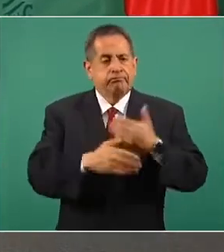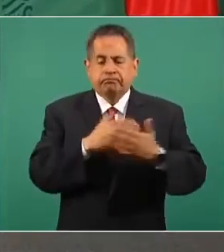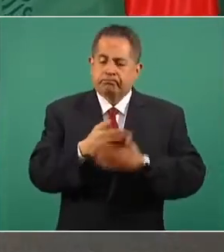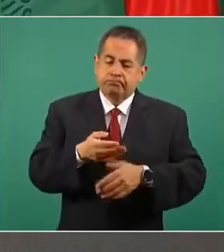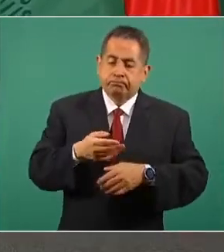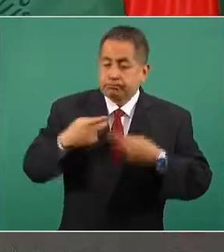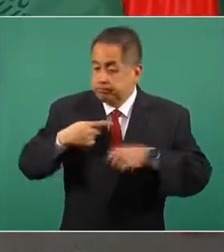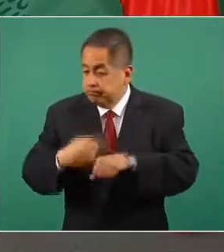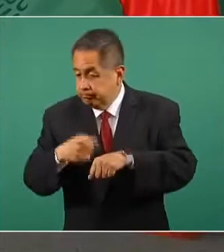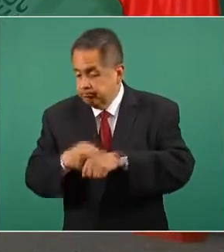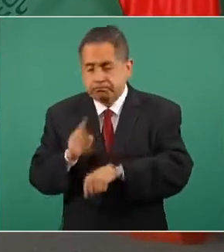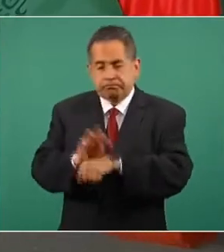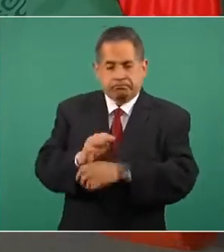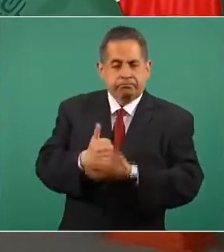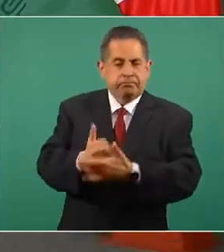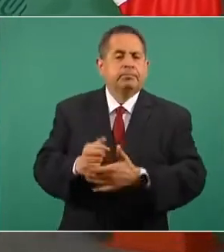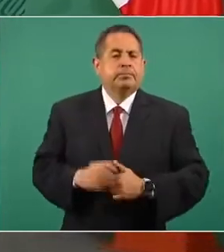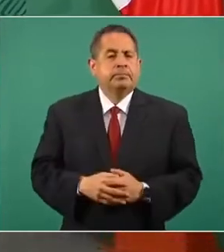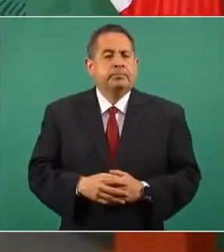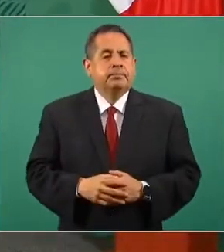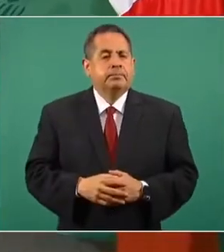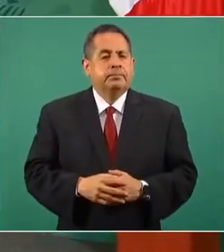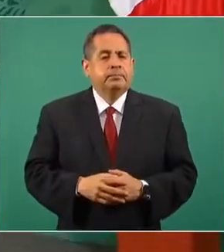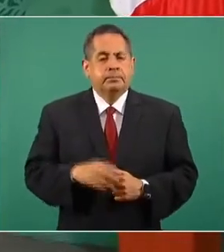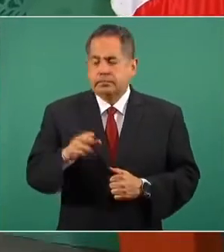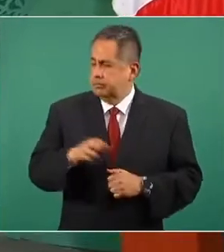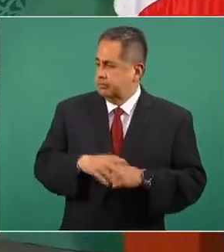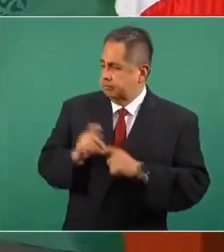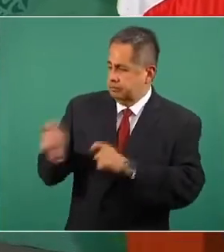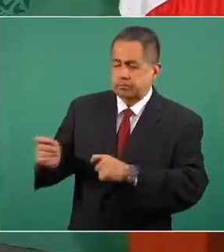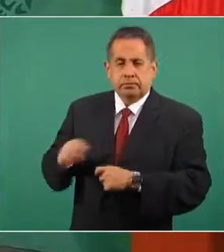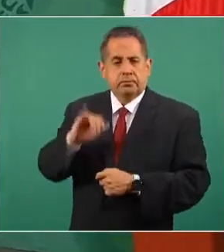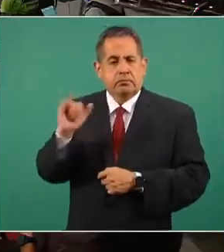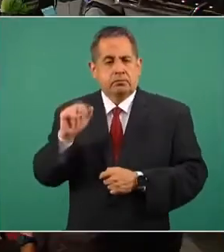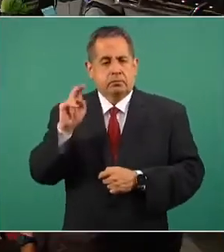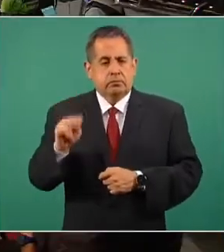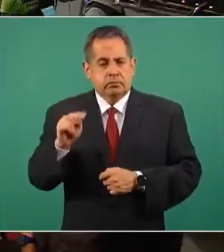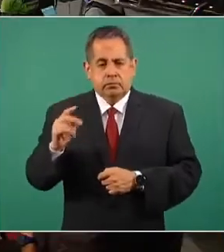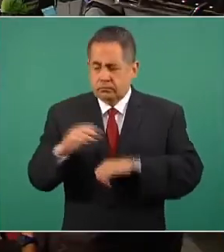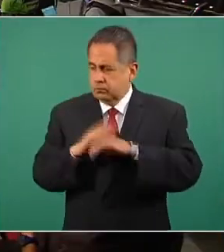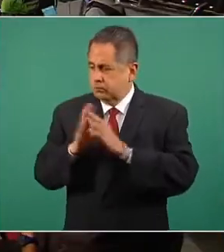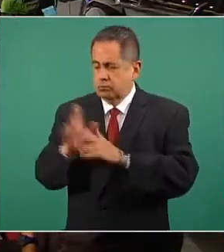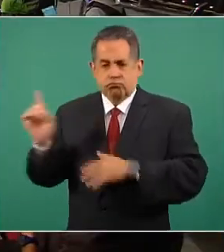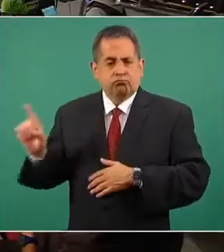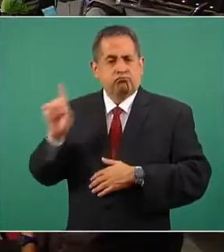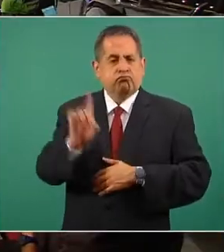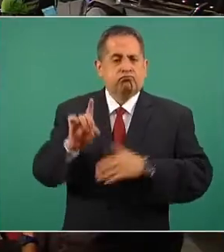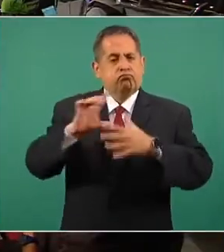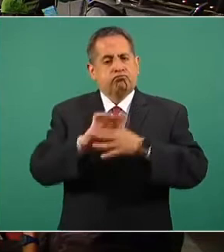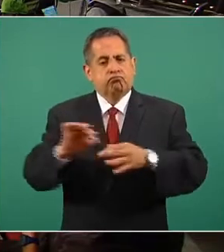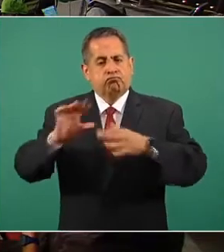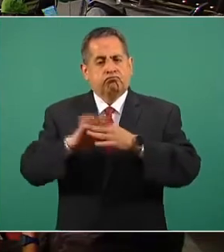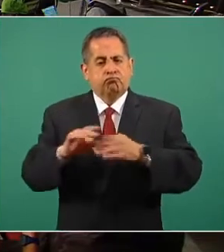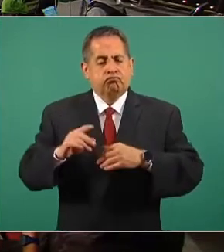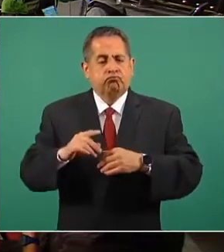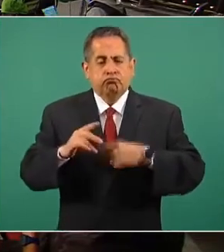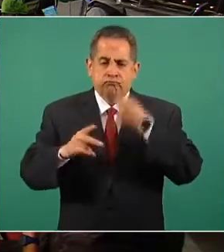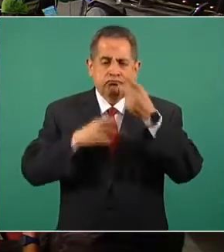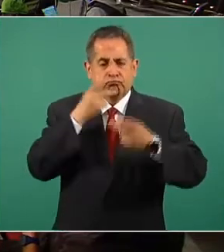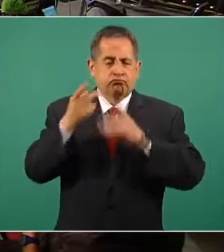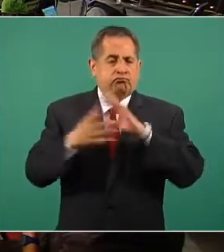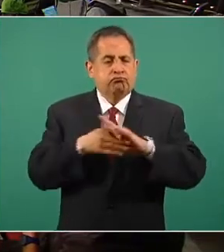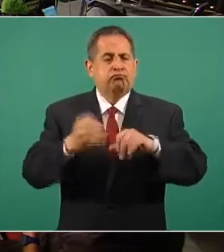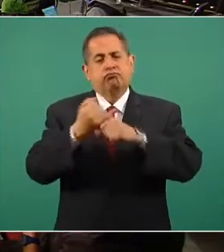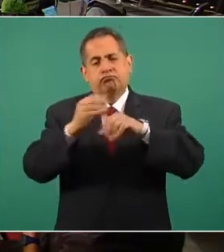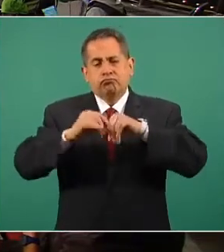pacientes. Sin más, si quieres, Juan, por favor, tomar el uso de la palabra y empezar a dar la